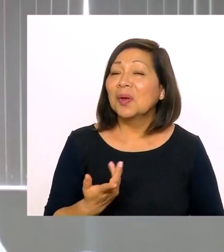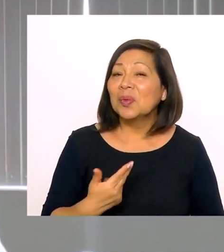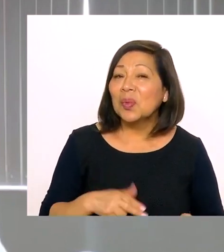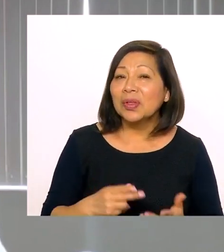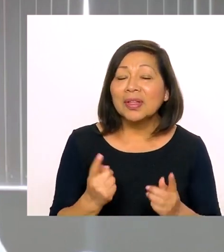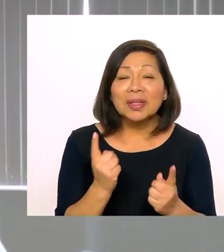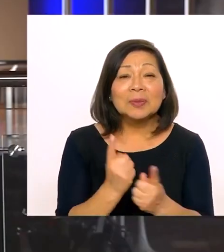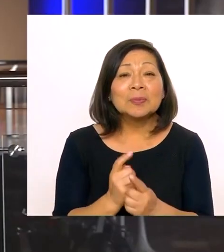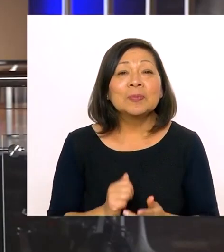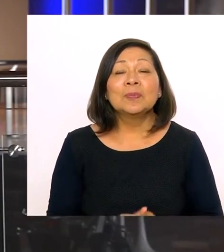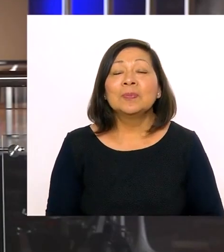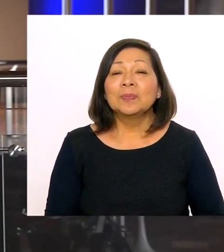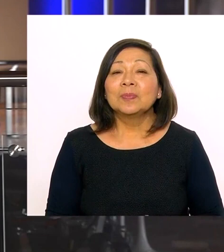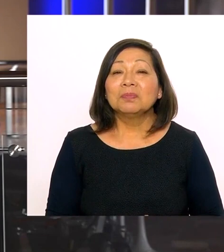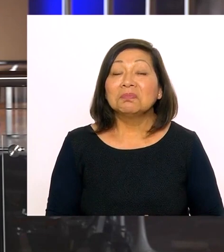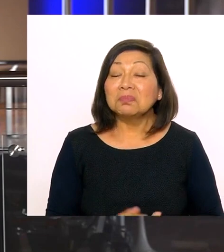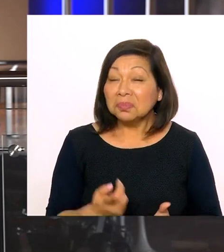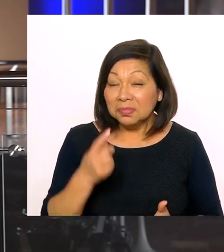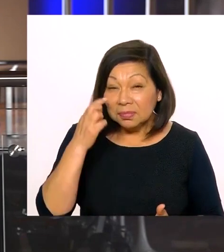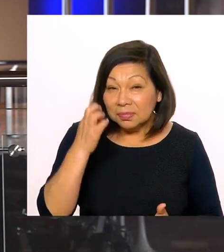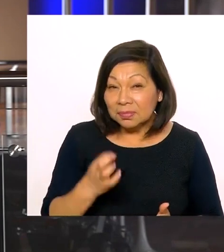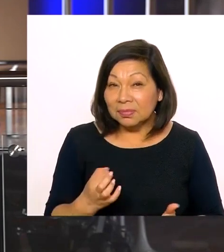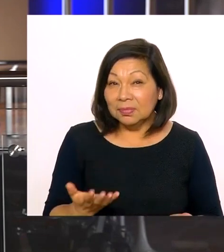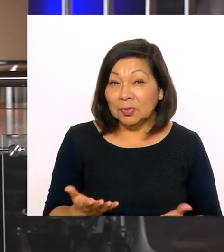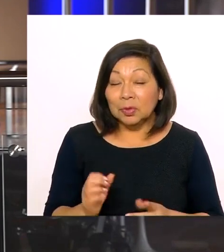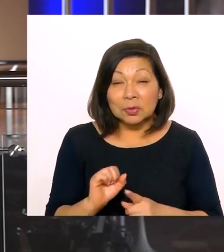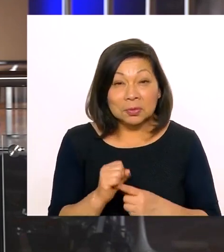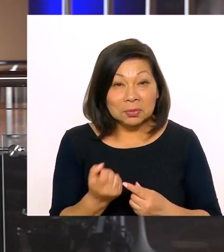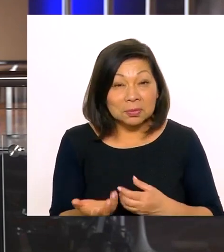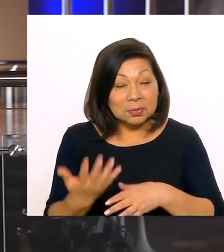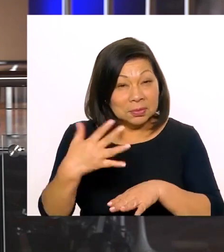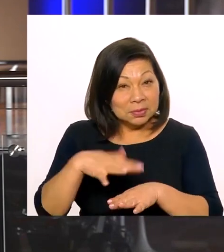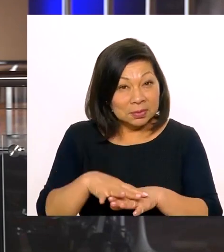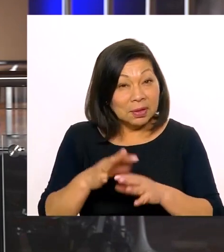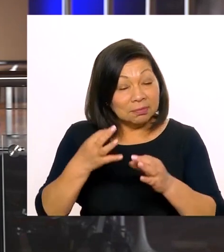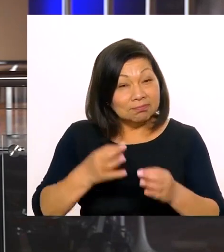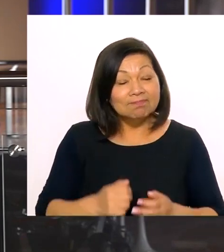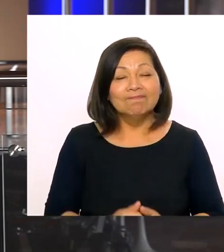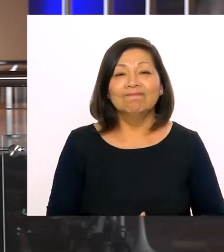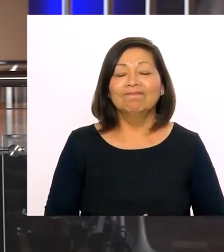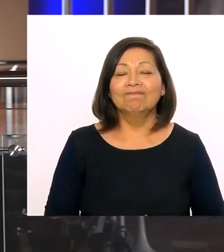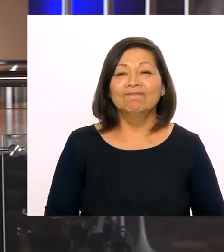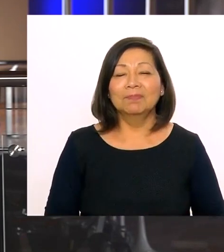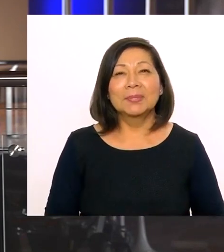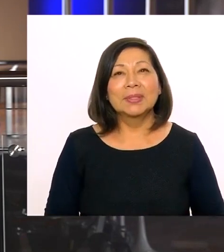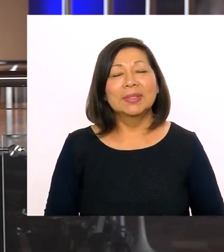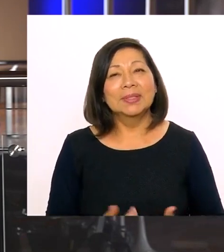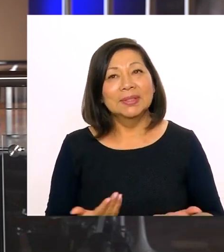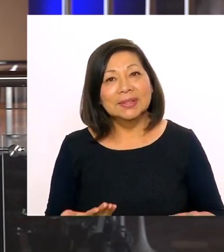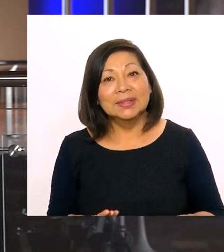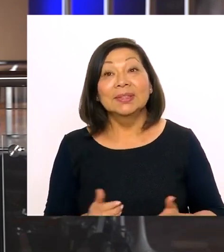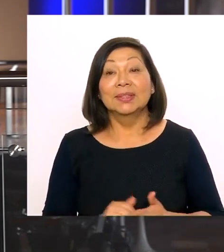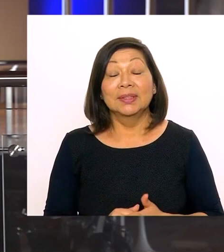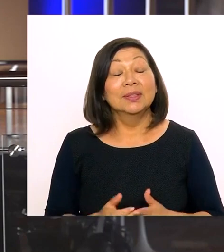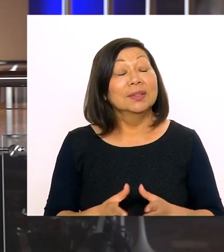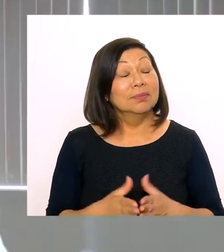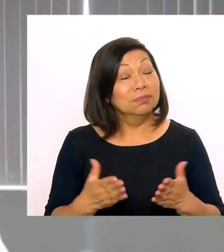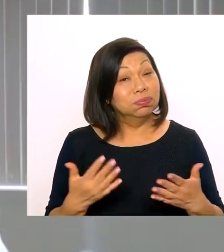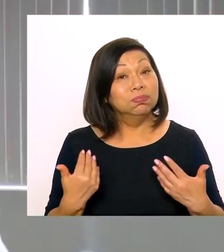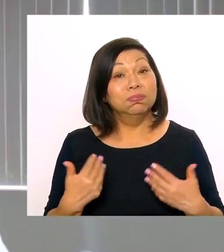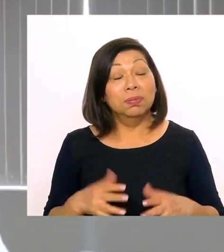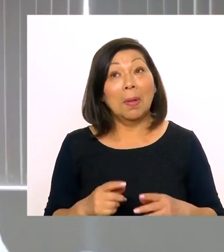sostenible para todos. Y para finalizar nuestra entrevista, Mario, ¿crees que somos una sociedad inclusiva realmente?